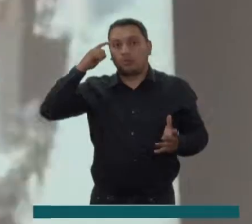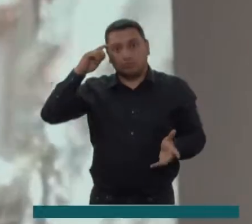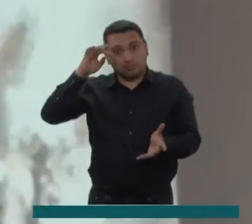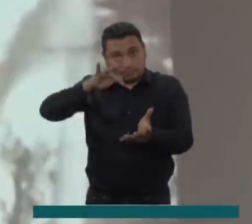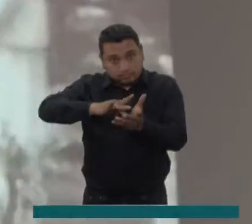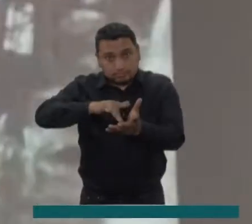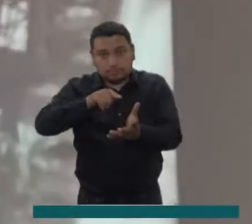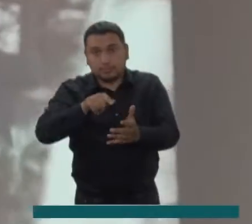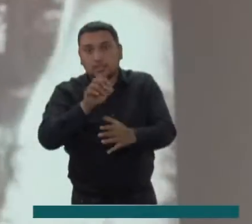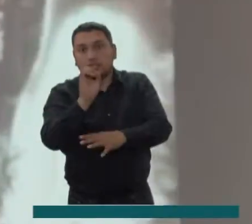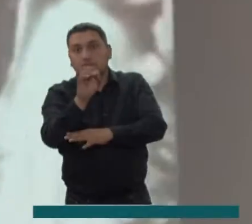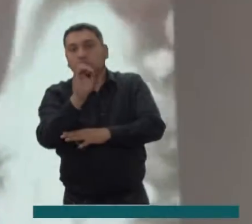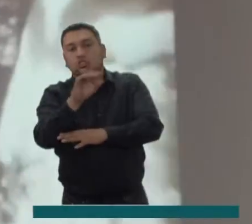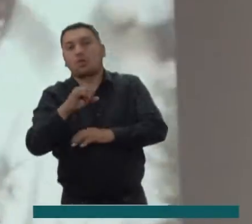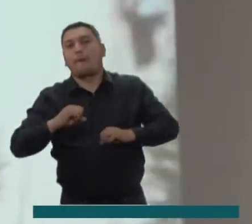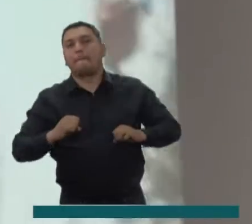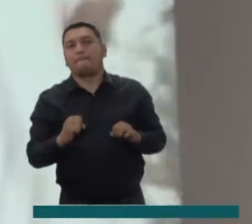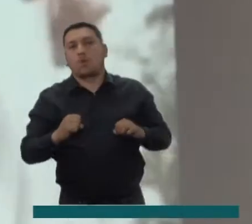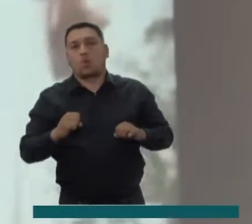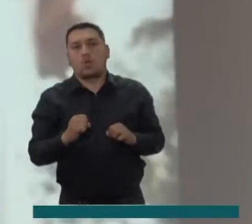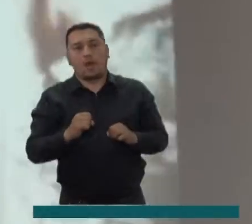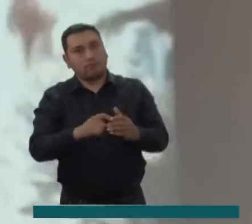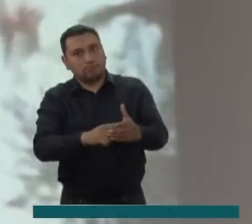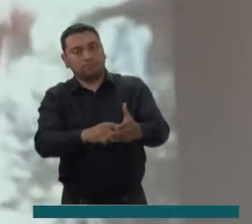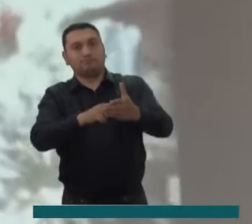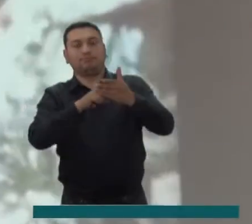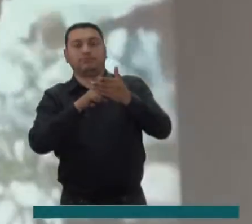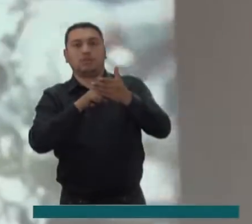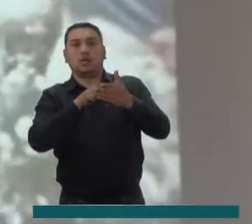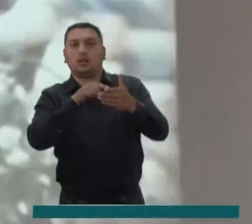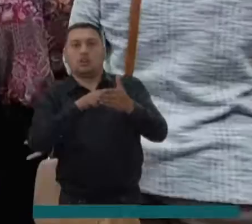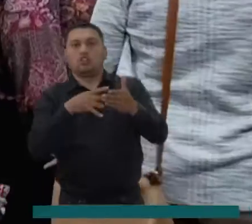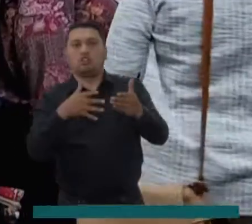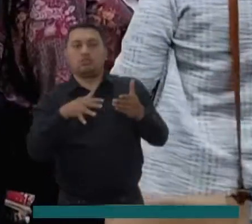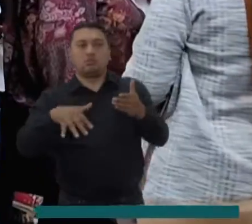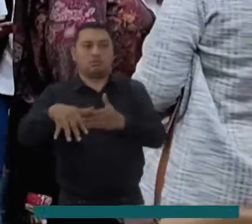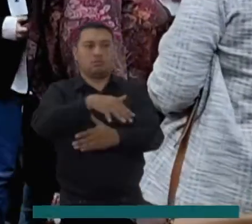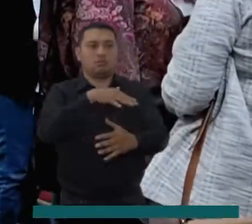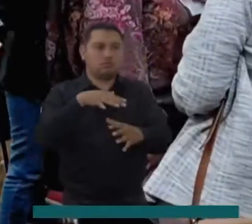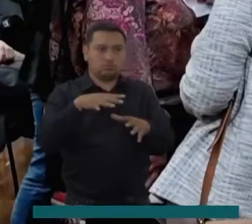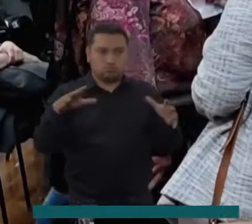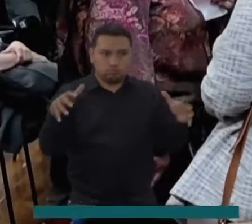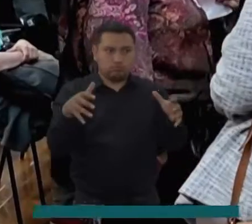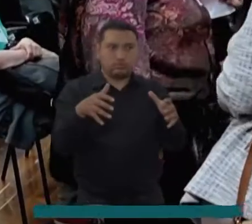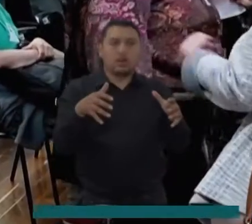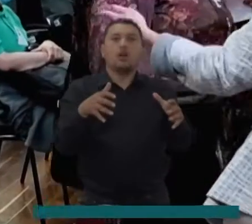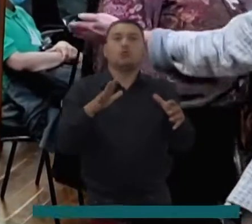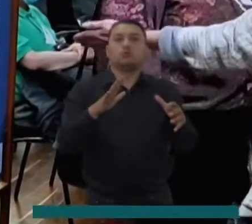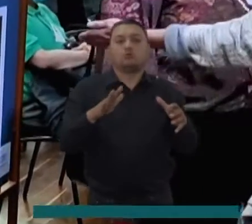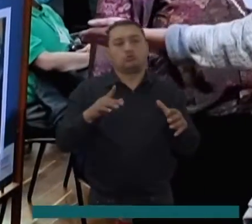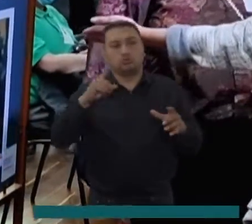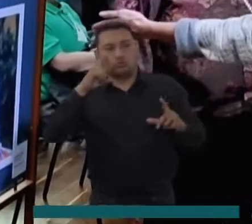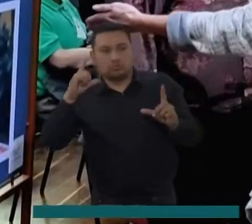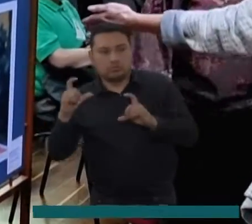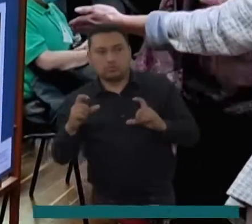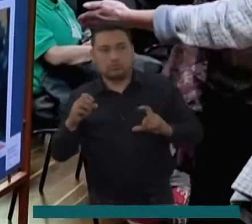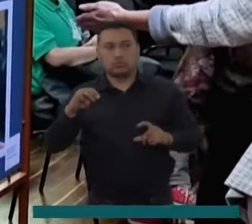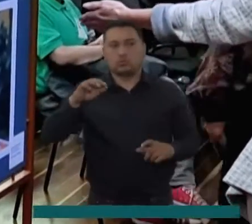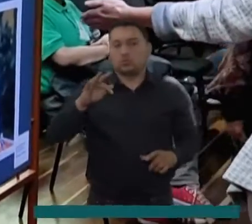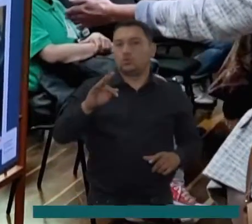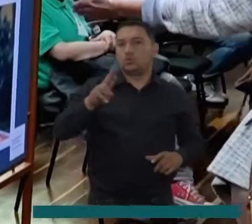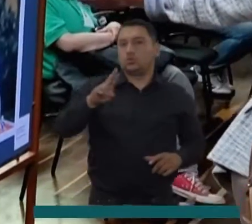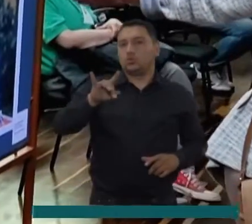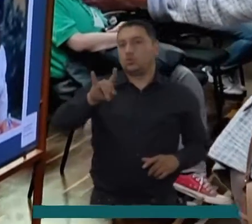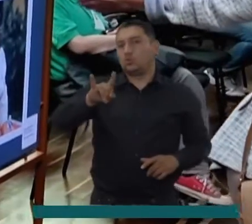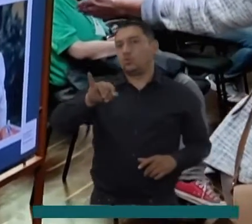Bogotá Revelada, la visión de ciudad en la colección Trujillo Gómez y Martínez Cárdenas, que muestra imágenes inéditas de la